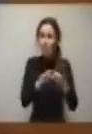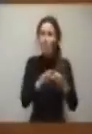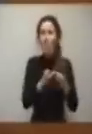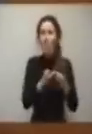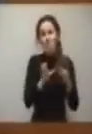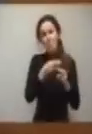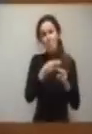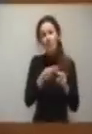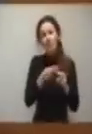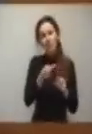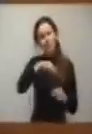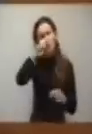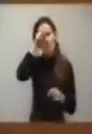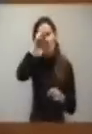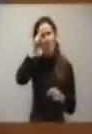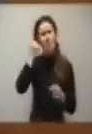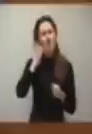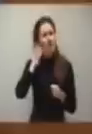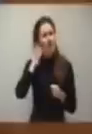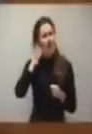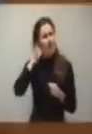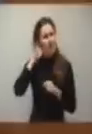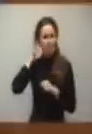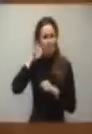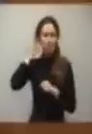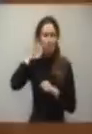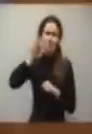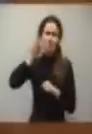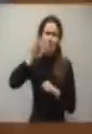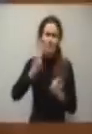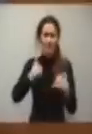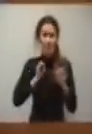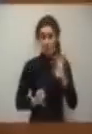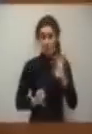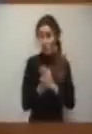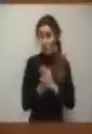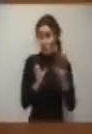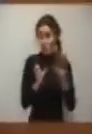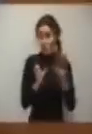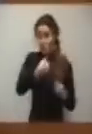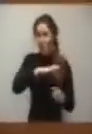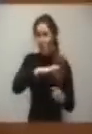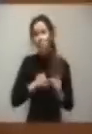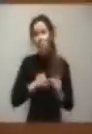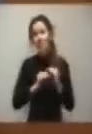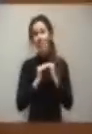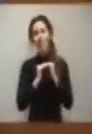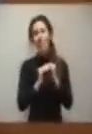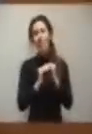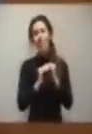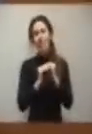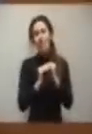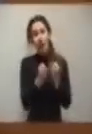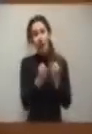que nos ha preocupado desde hace bastante tiempo, prácticamente desde la creación de este grupo. La sostenibilidad de